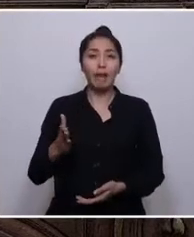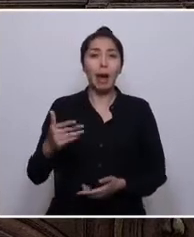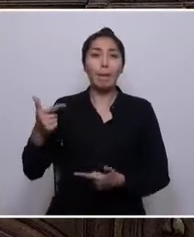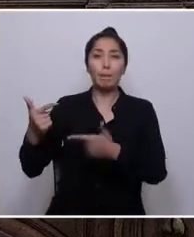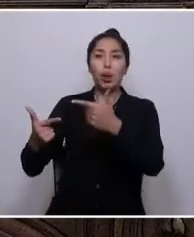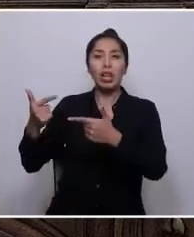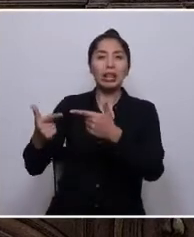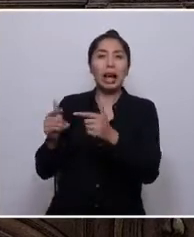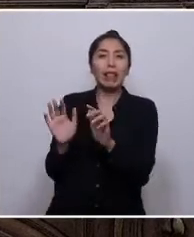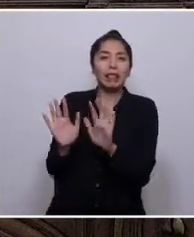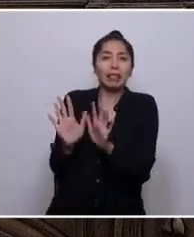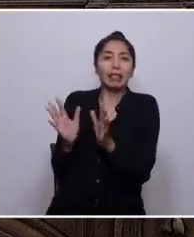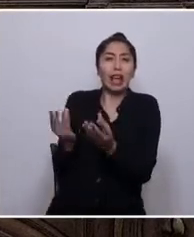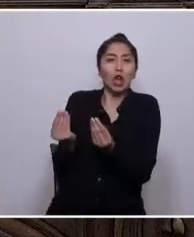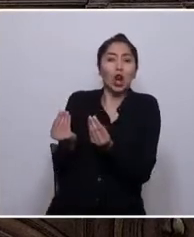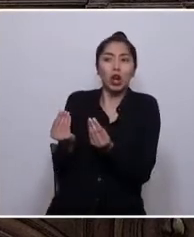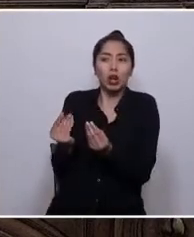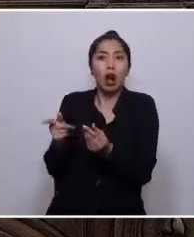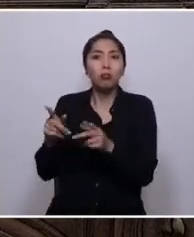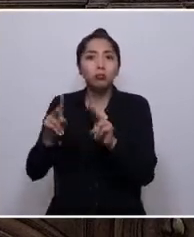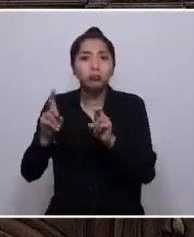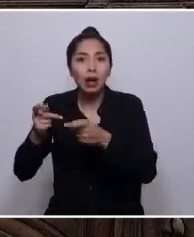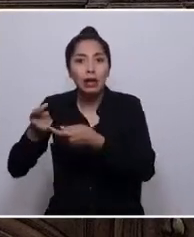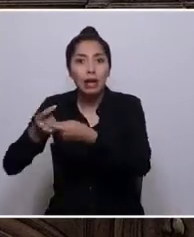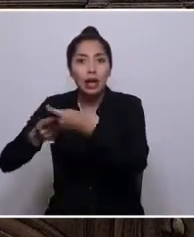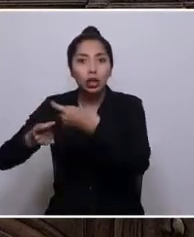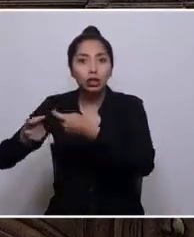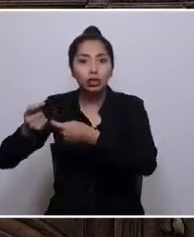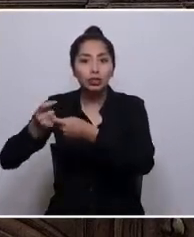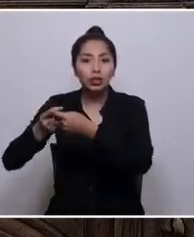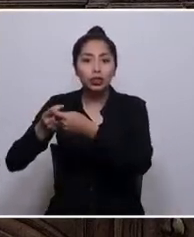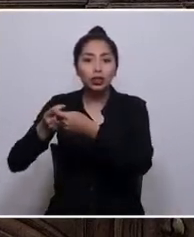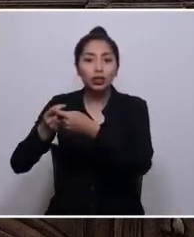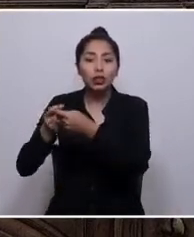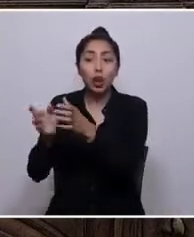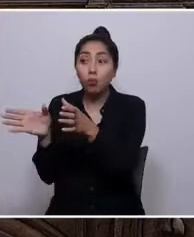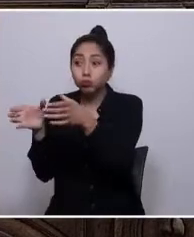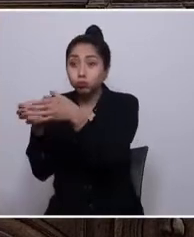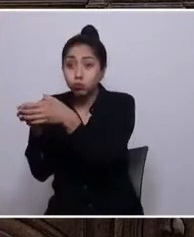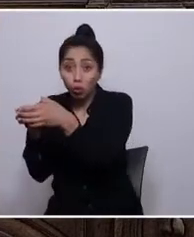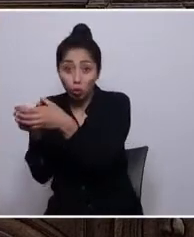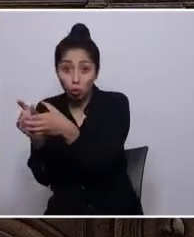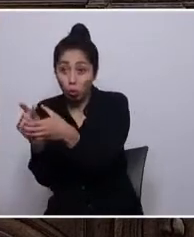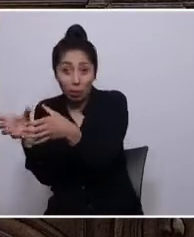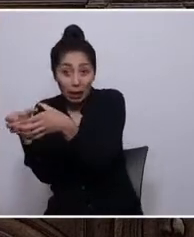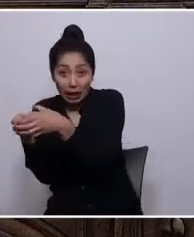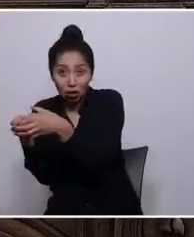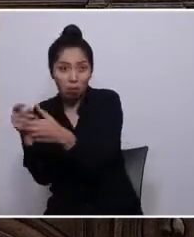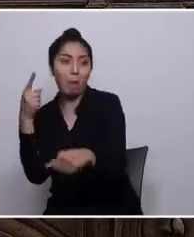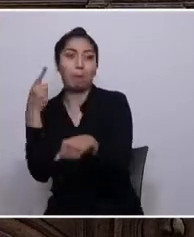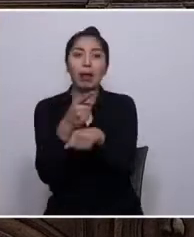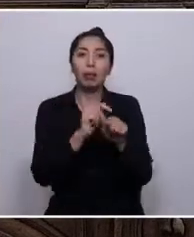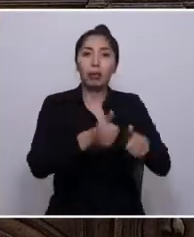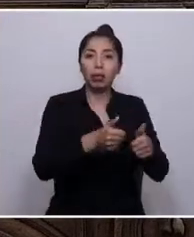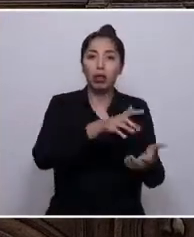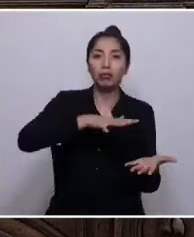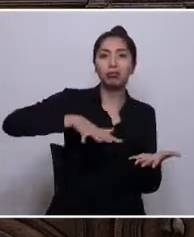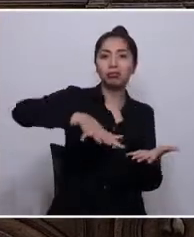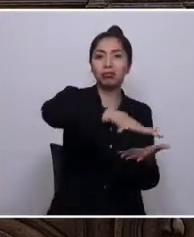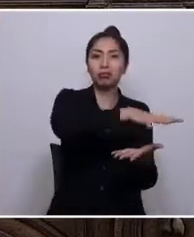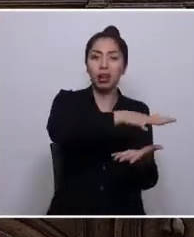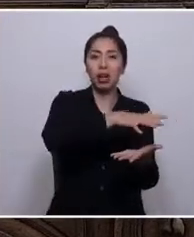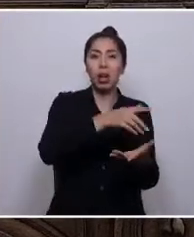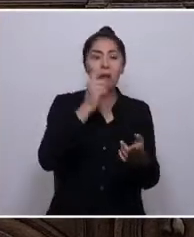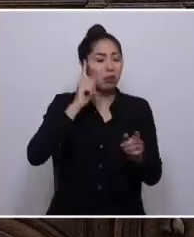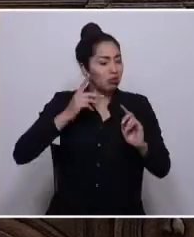terror que hace de la negociación de los mínimos posibles una imposición. Sin embargo, ya estamos acá. Y